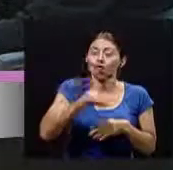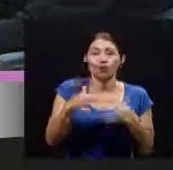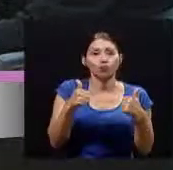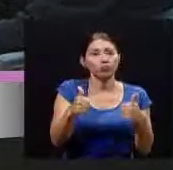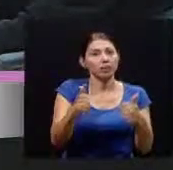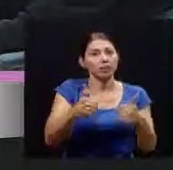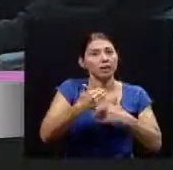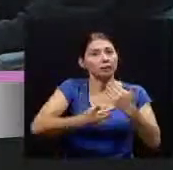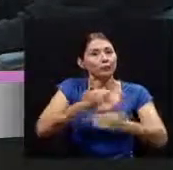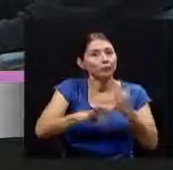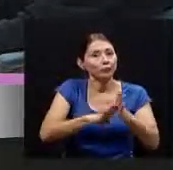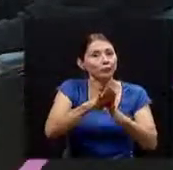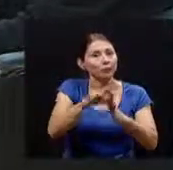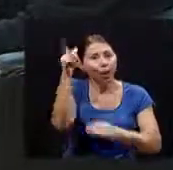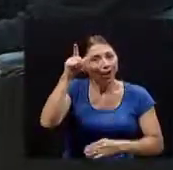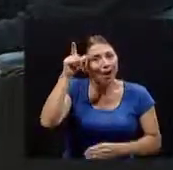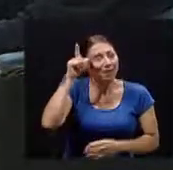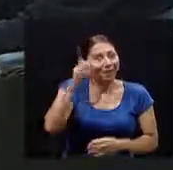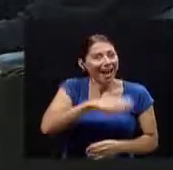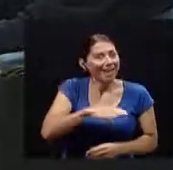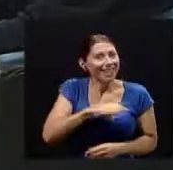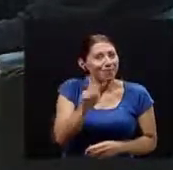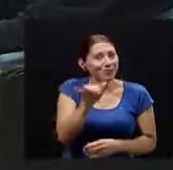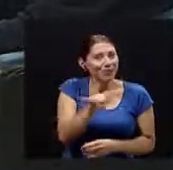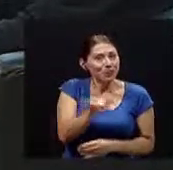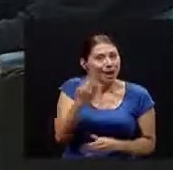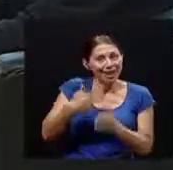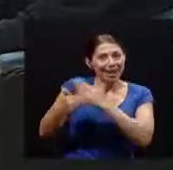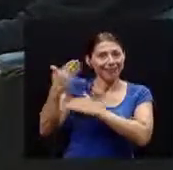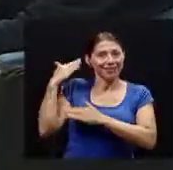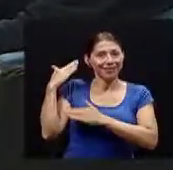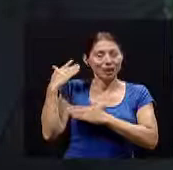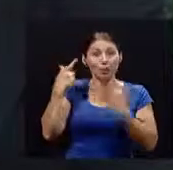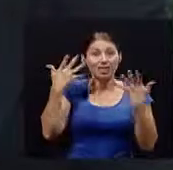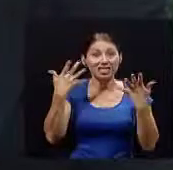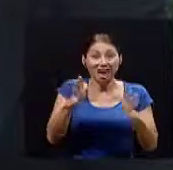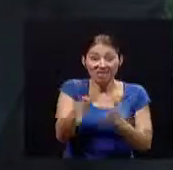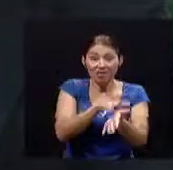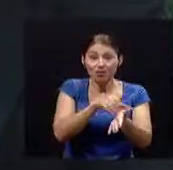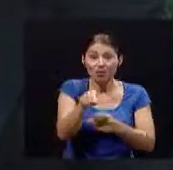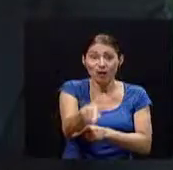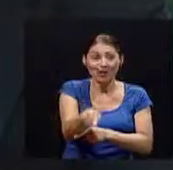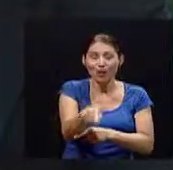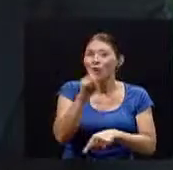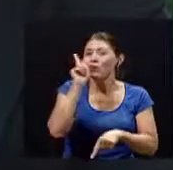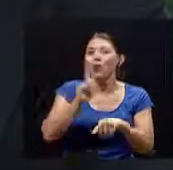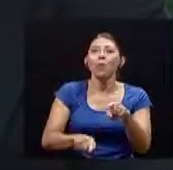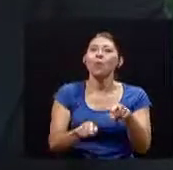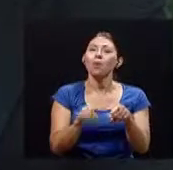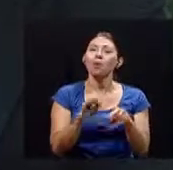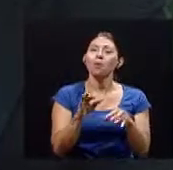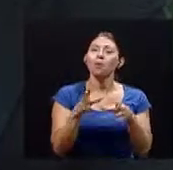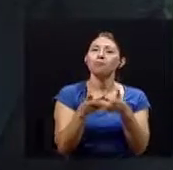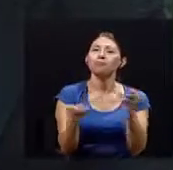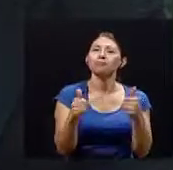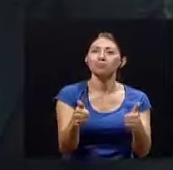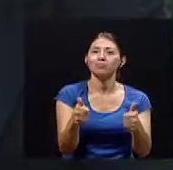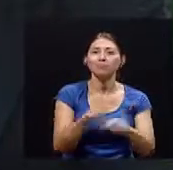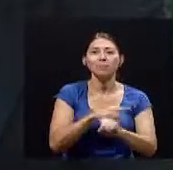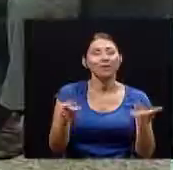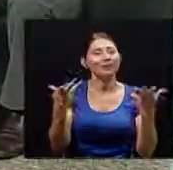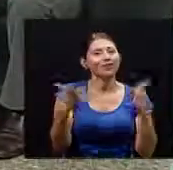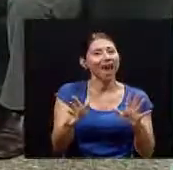que la que teníamos en los años 40 porque al destruir un ecosistema eso no se repone pero sin embargo por lo menos frenamos un poco la